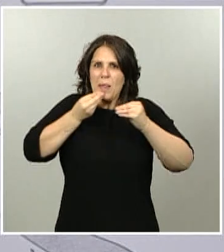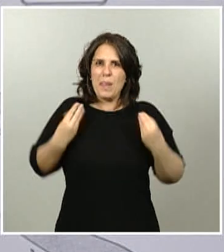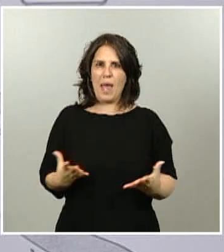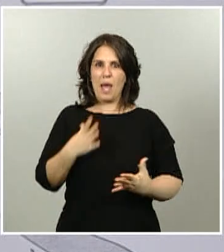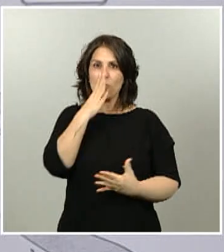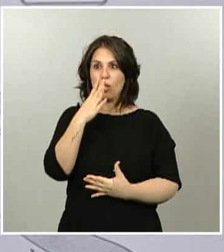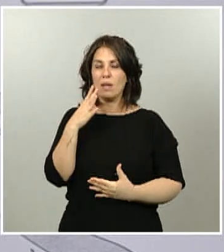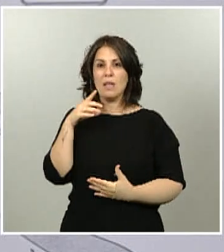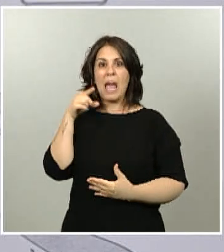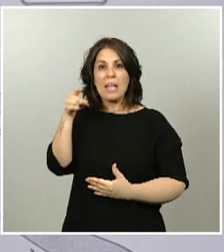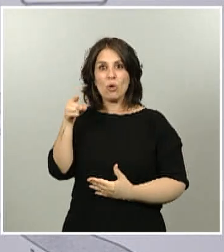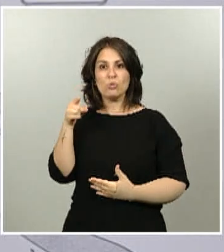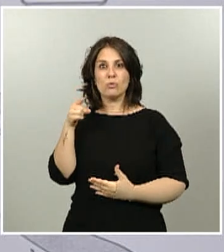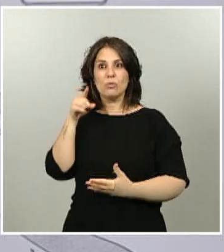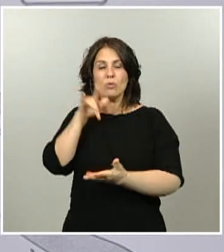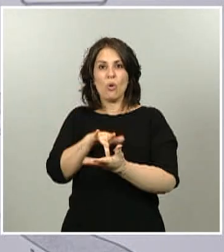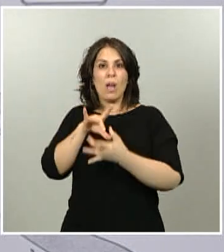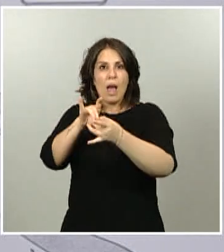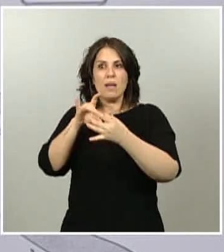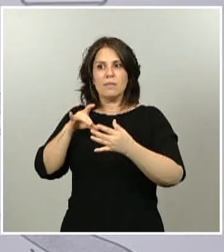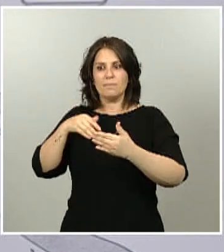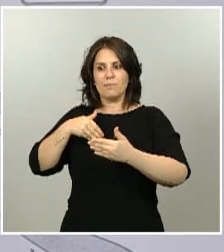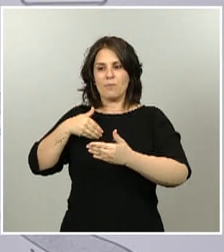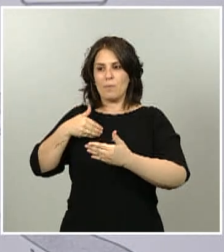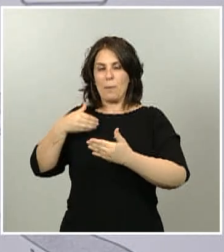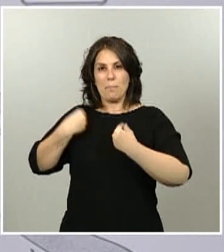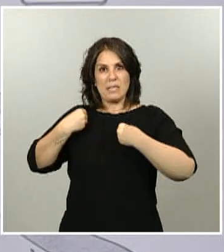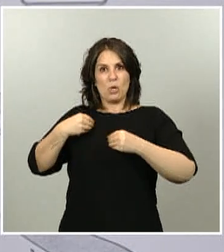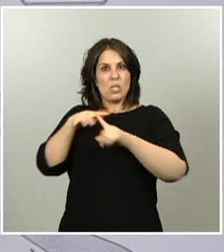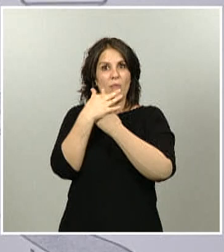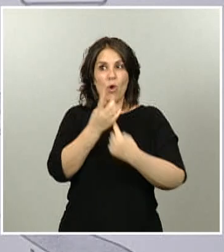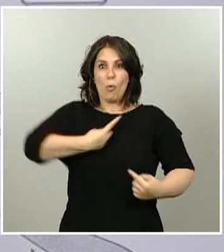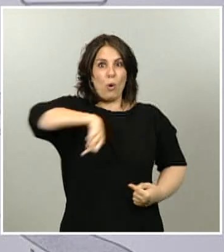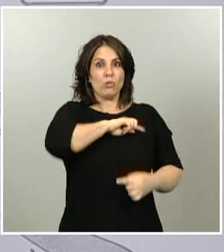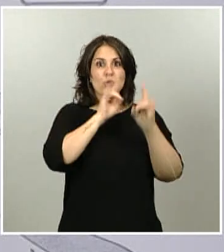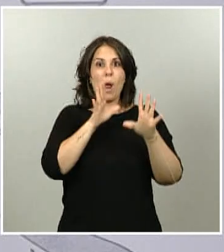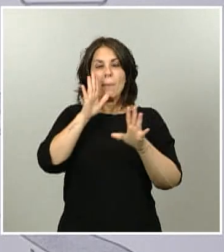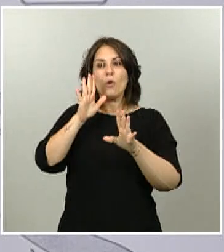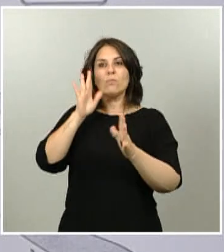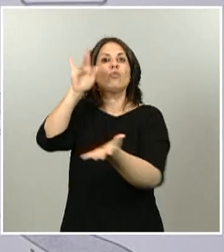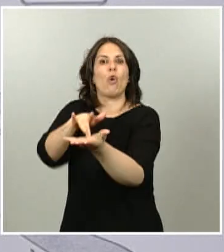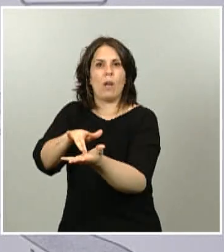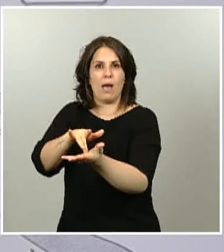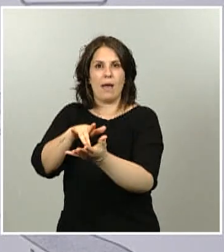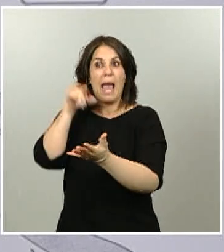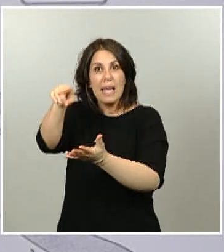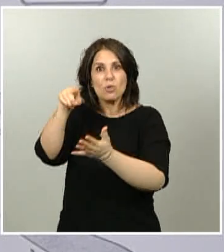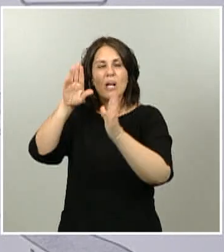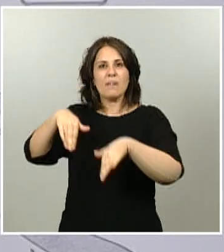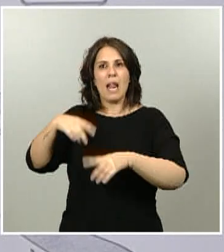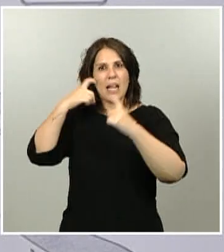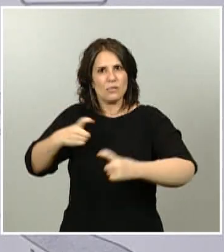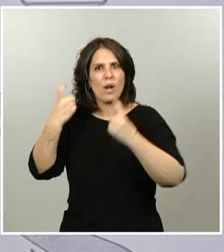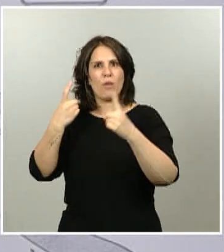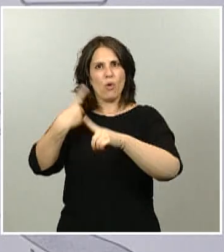últimos días en el mismo suelo. Juntos y juntas debemos convivir en el mismo país que ellos construyeron. España se lo debe.